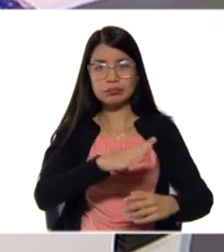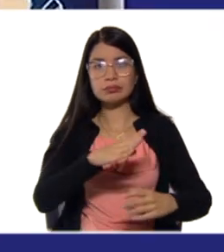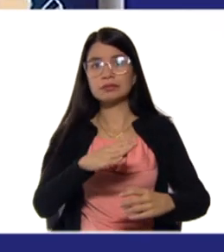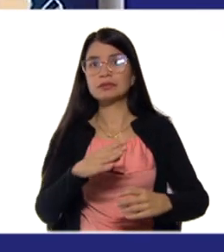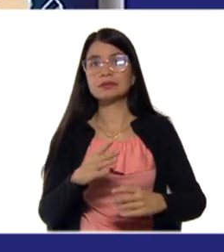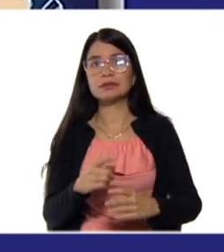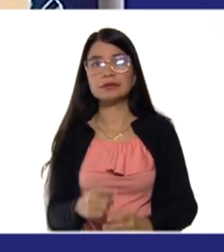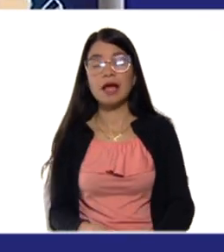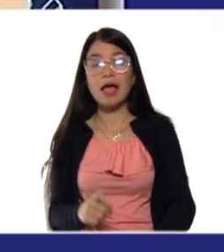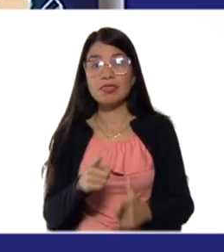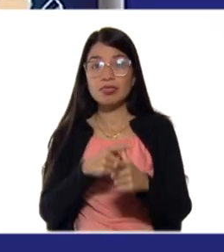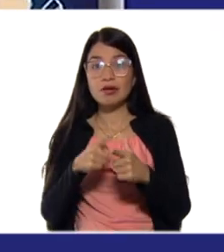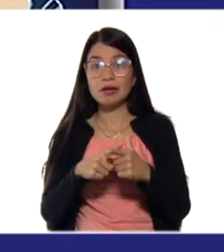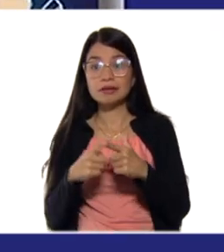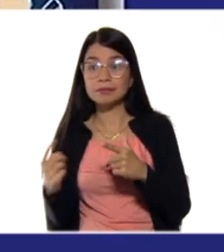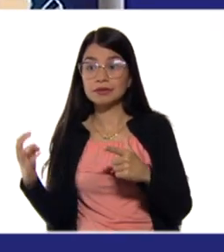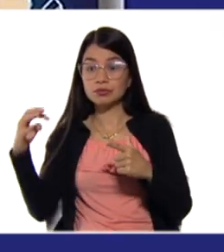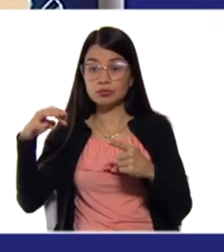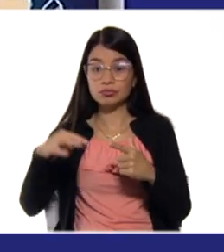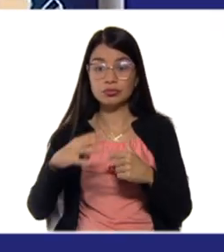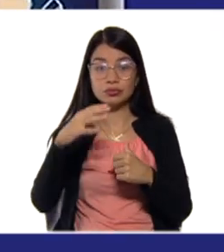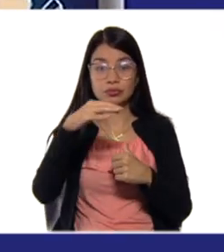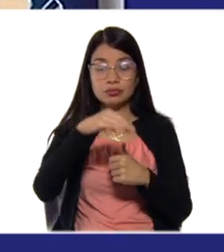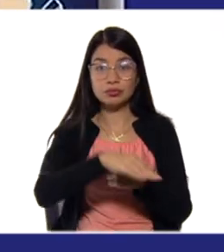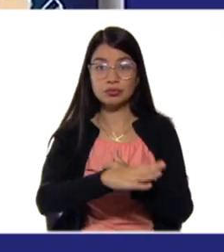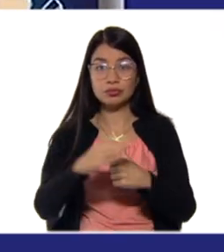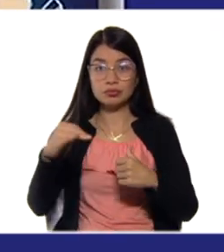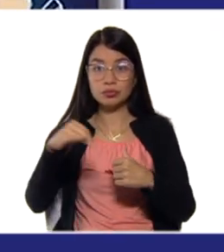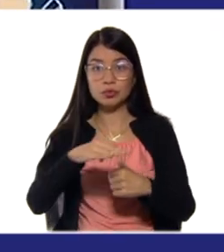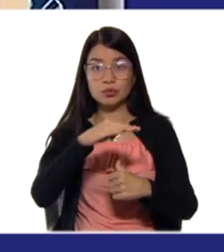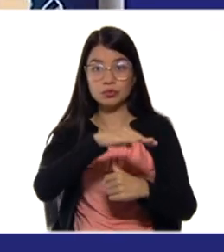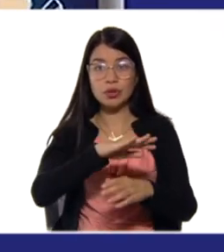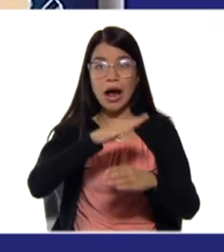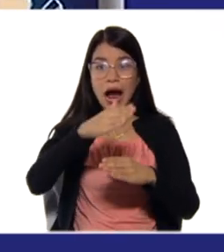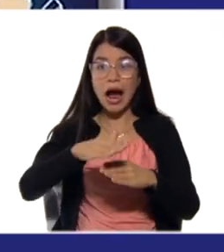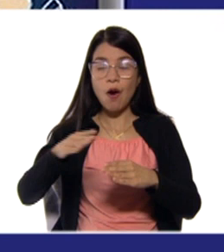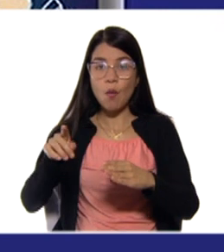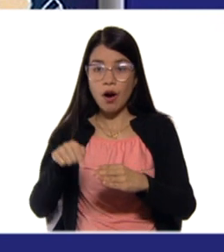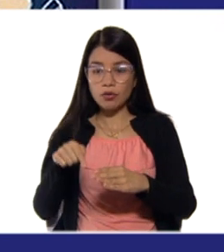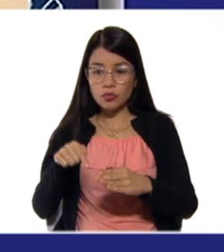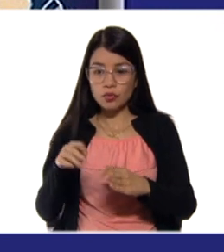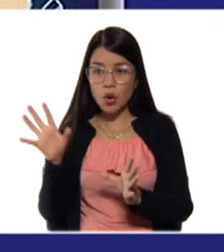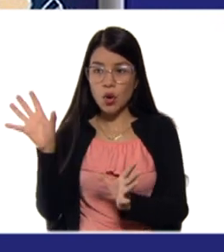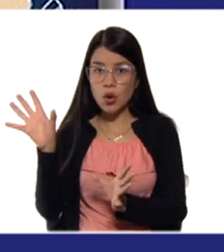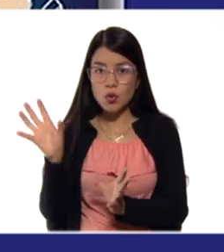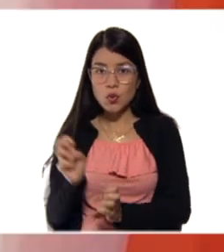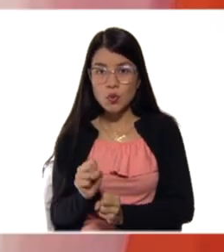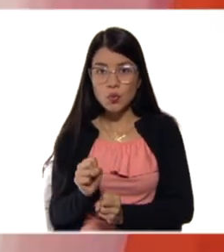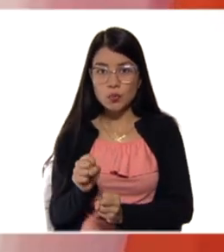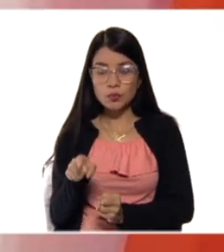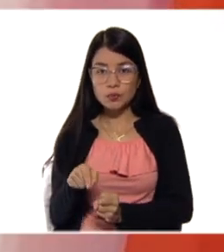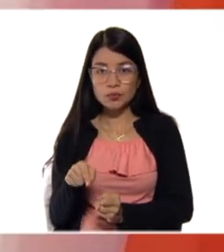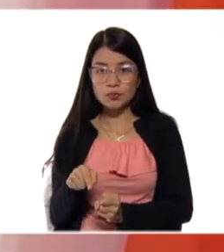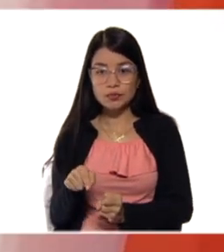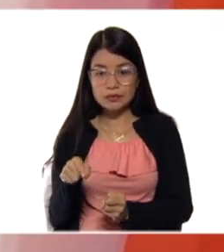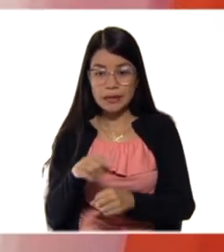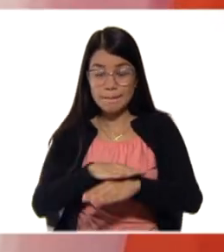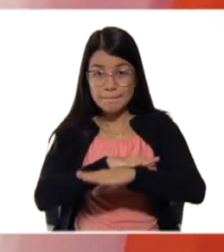desaparece. Absorbe la energía del sistema y esas moléculas van